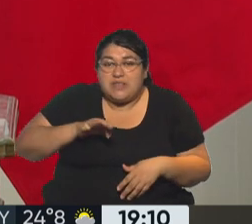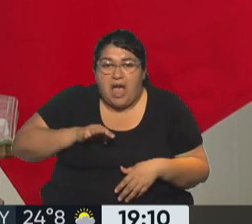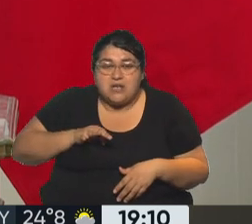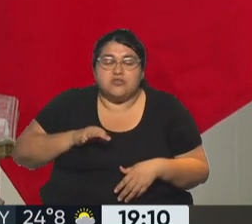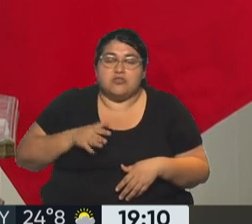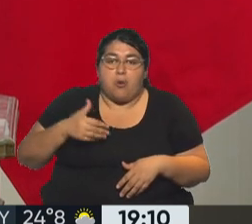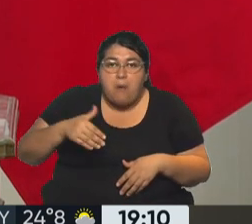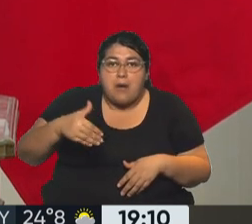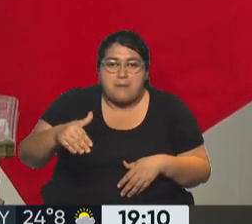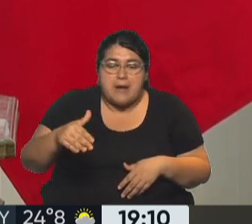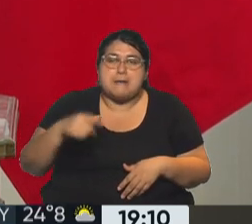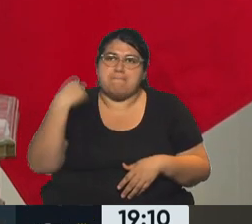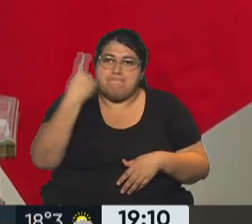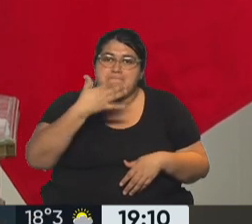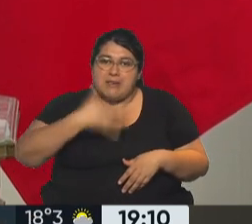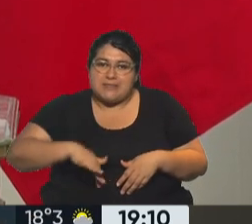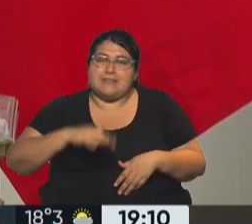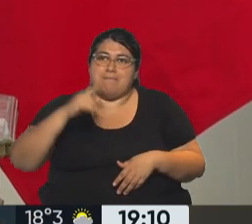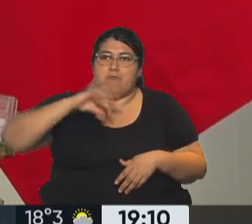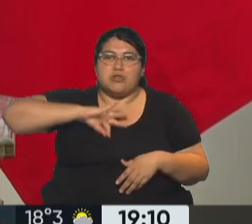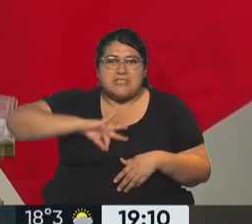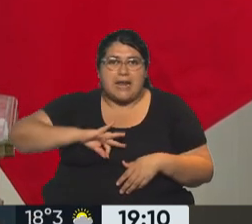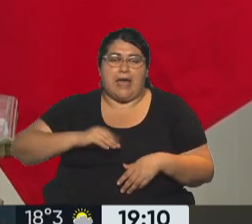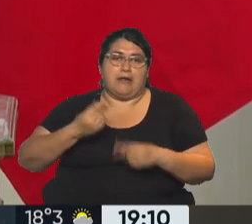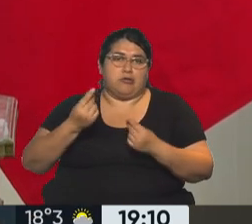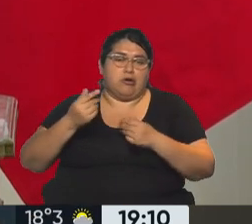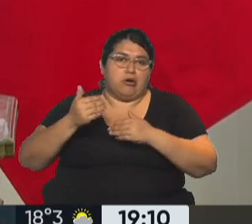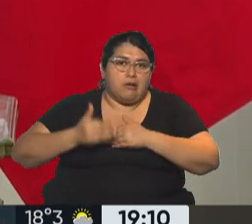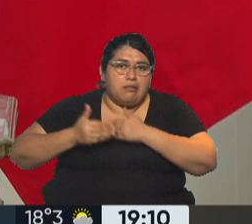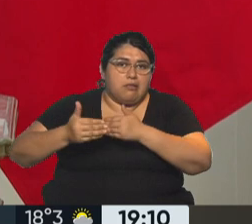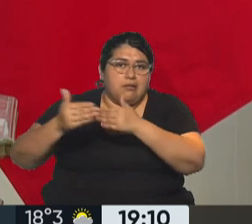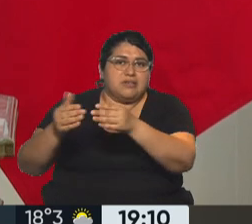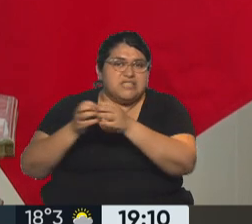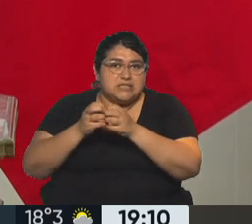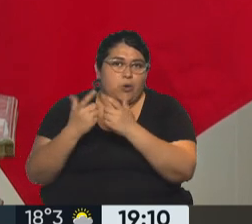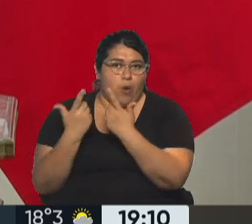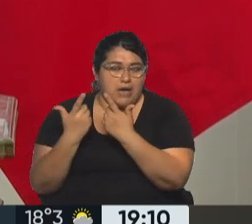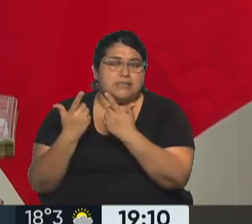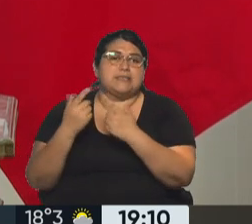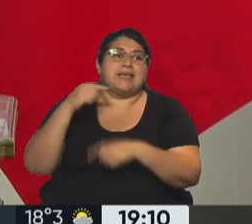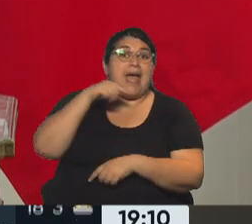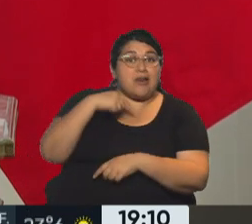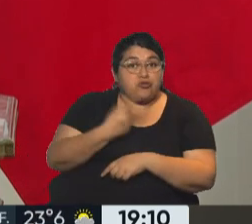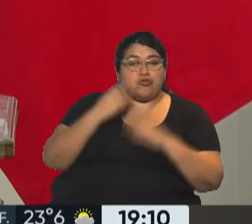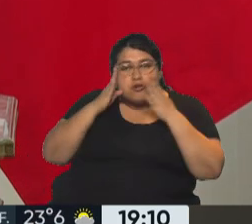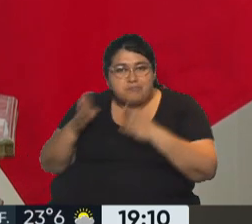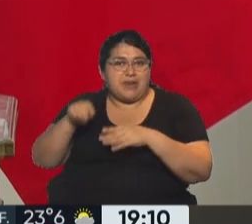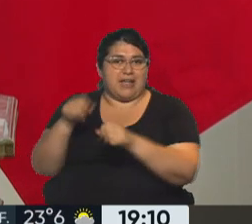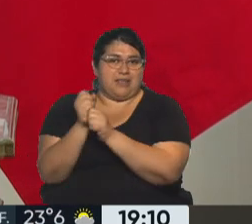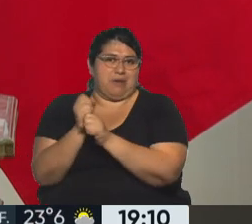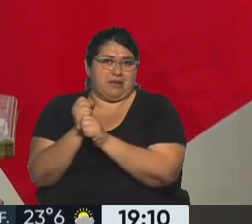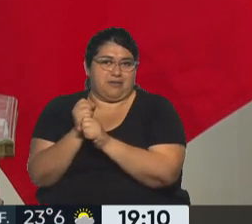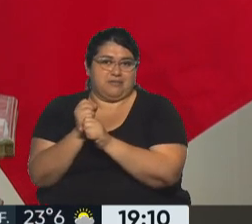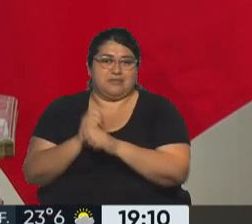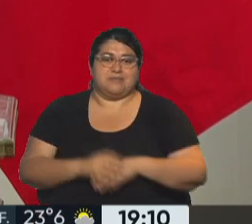entendemos que hay salarios más postergados y a ellos vamos a tratar de ir en sociedad. ¿Cómo?